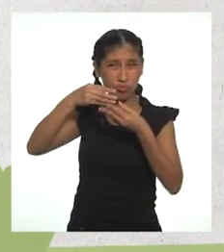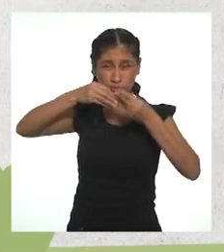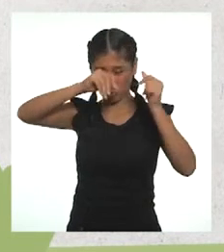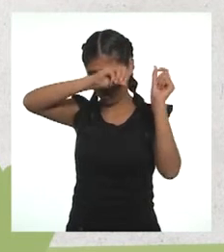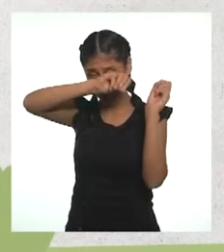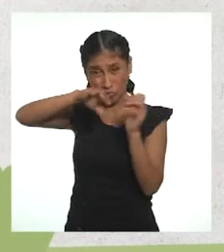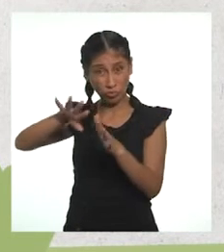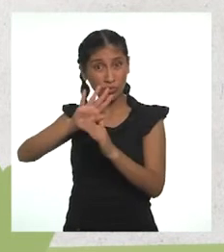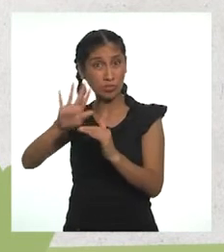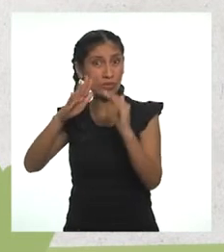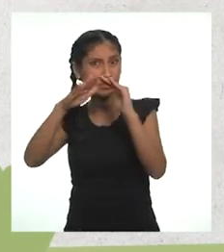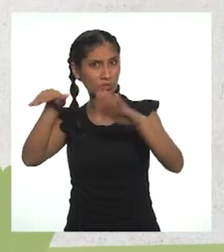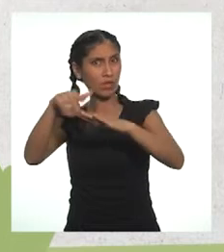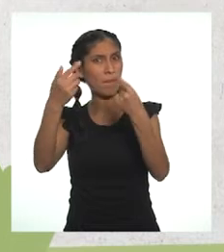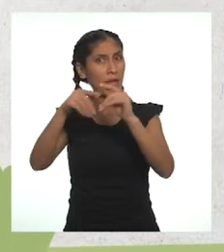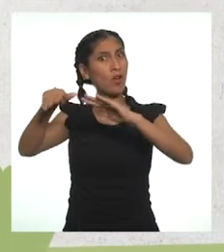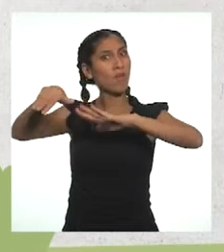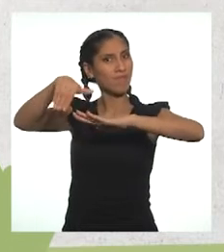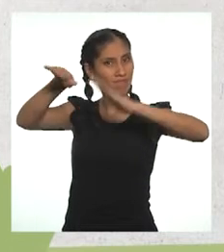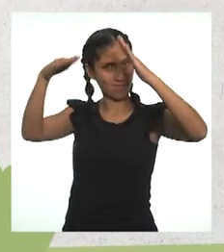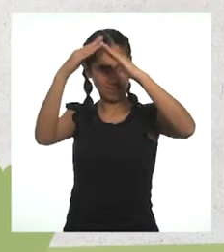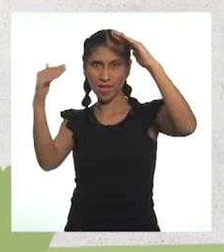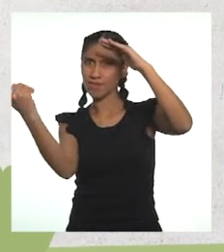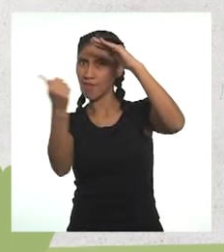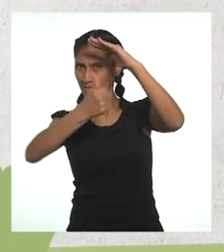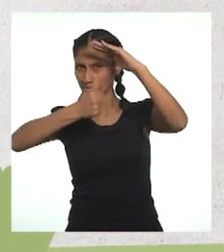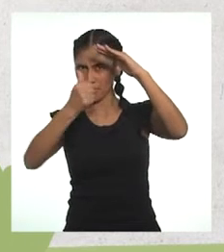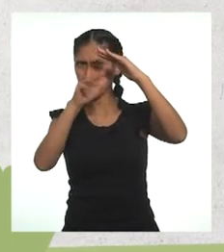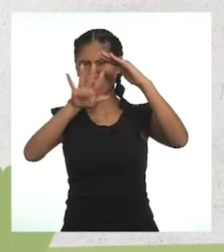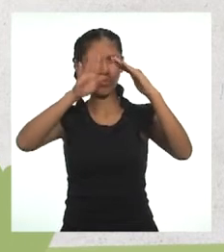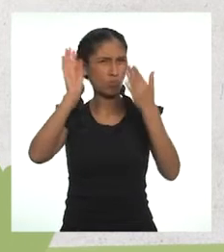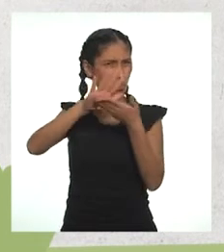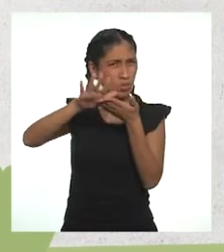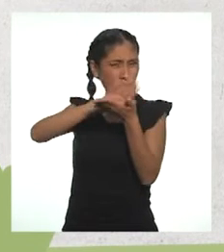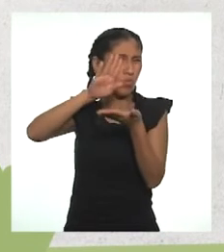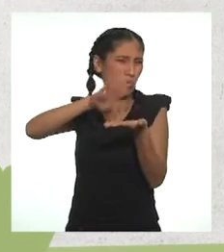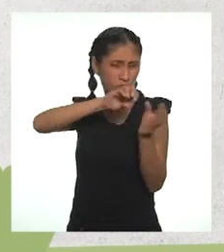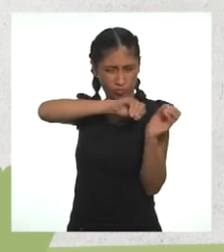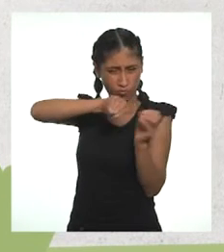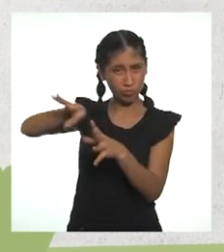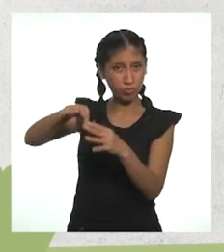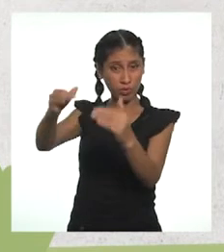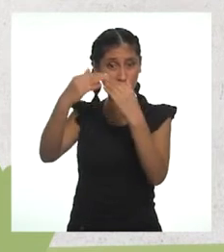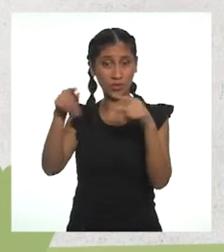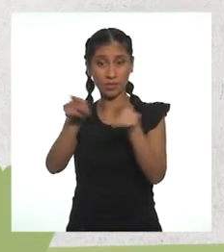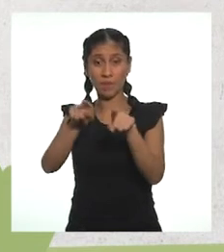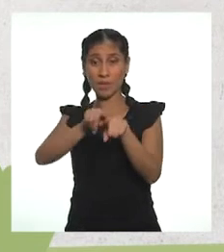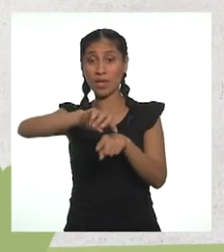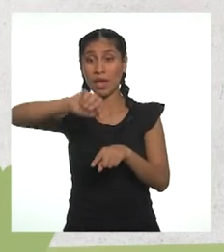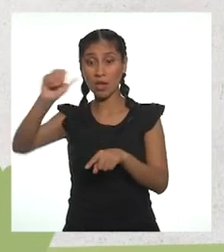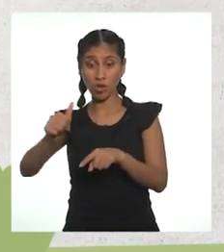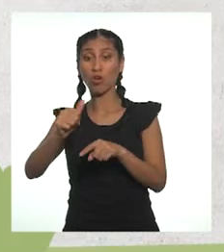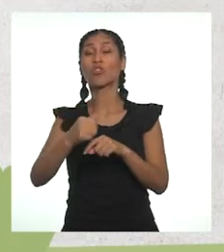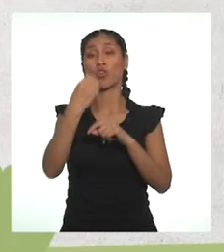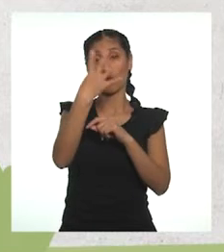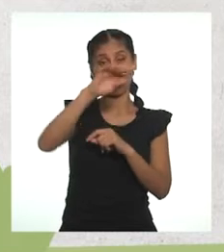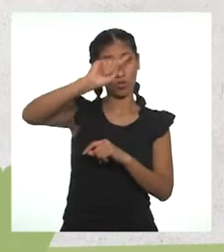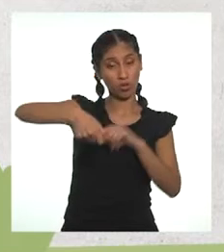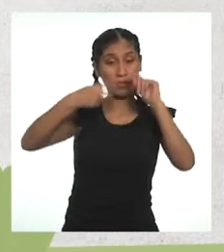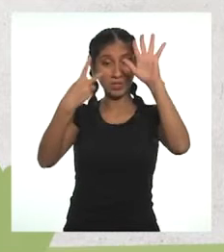excretas fuera de la vivienda, pero dentro de la edificación. En el área urbana, el 4,7% de